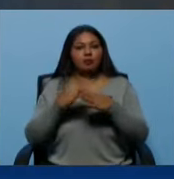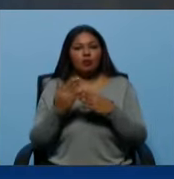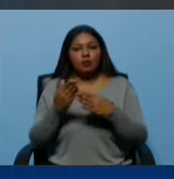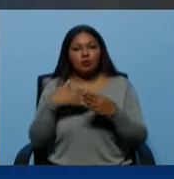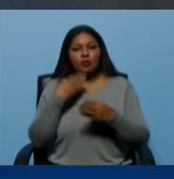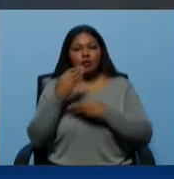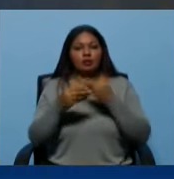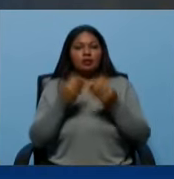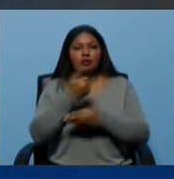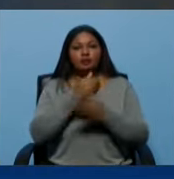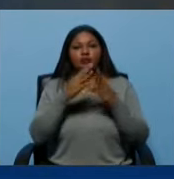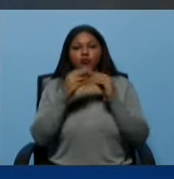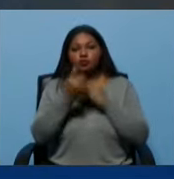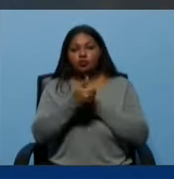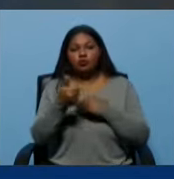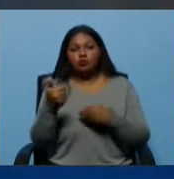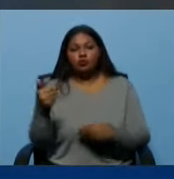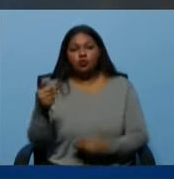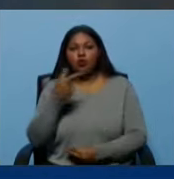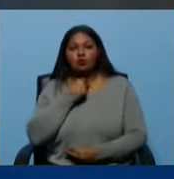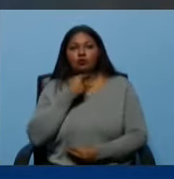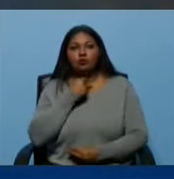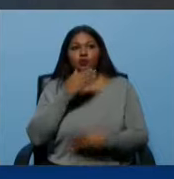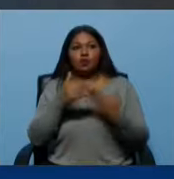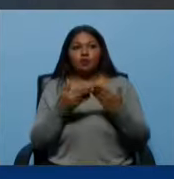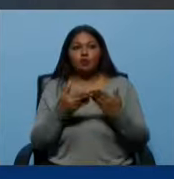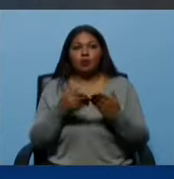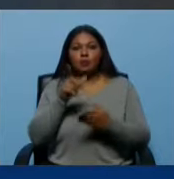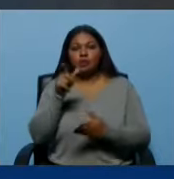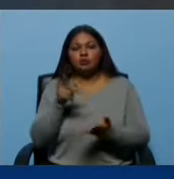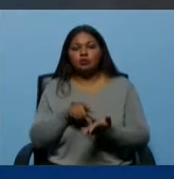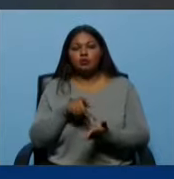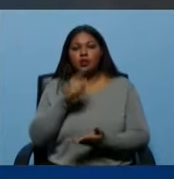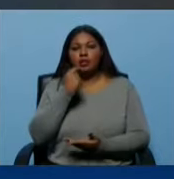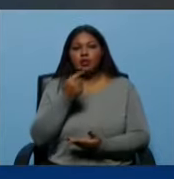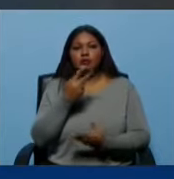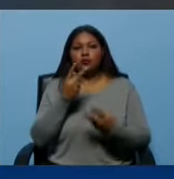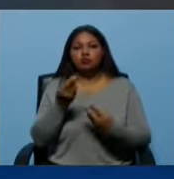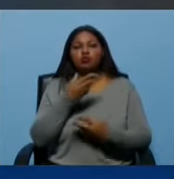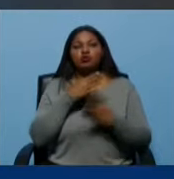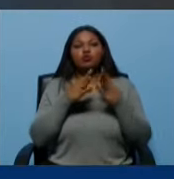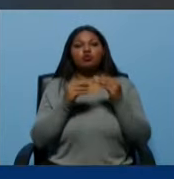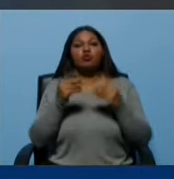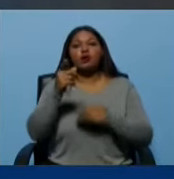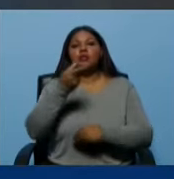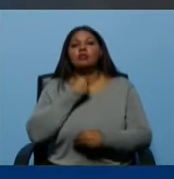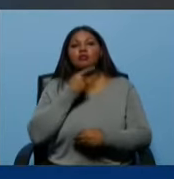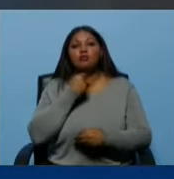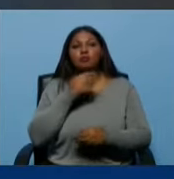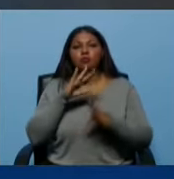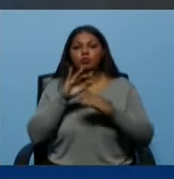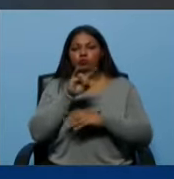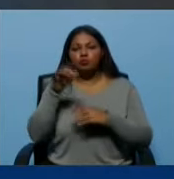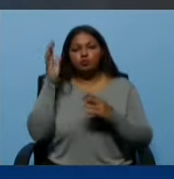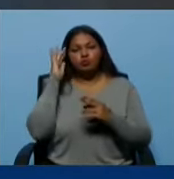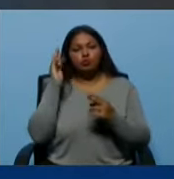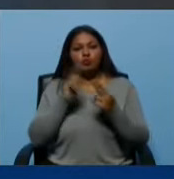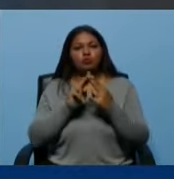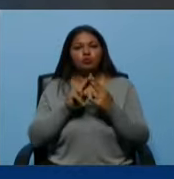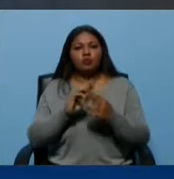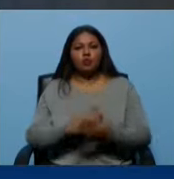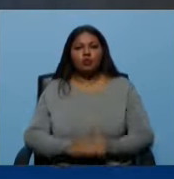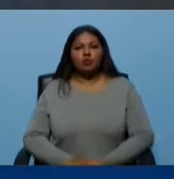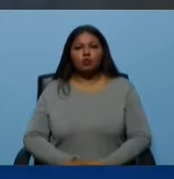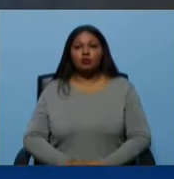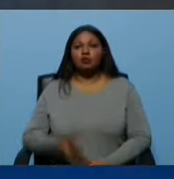agarrar todos tus gustos y agarra un candidato y que el candidato te diga todo lo que a ti te gusta, porque ya tú lo sabes a través de los datos que tú le